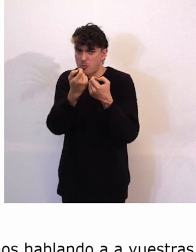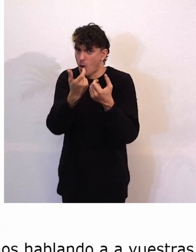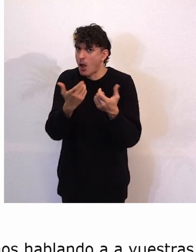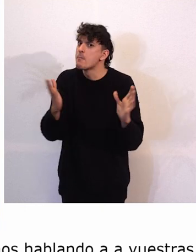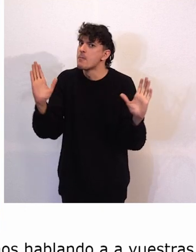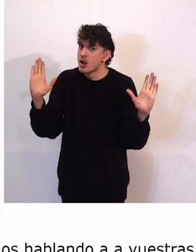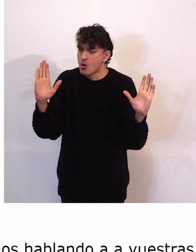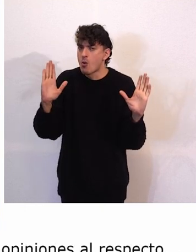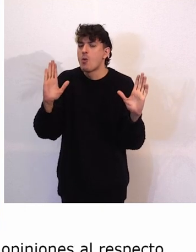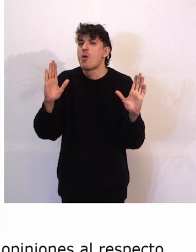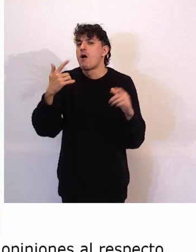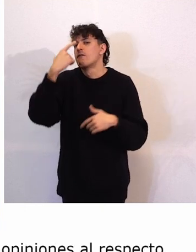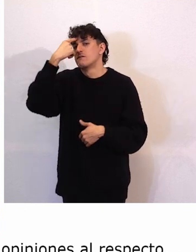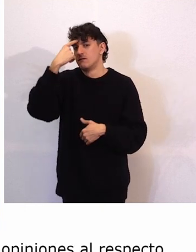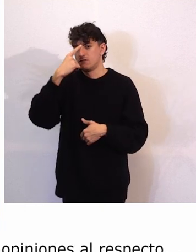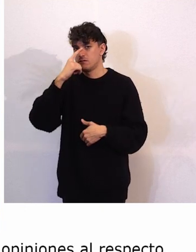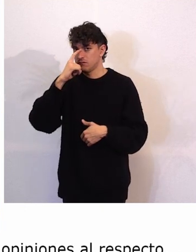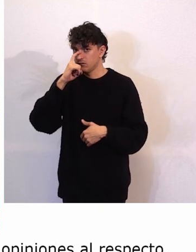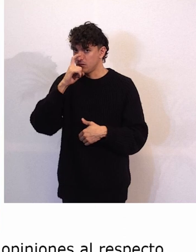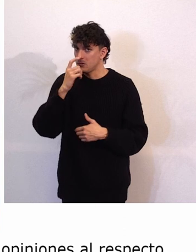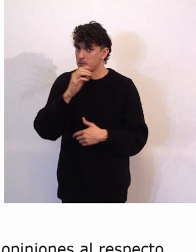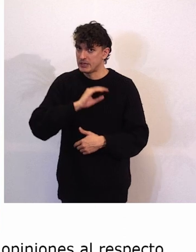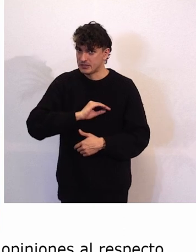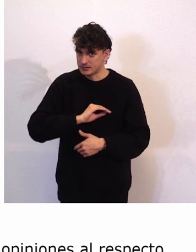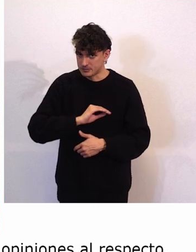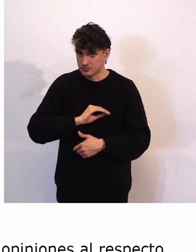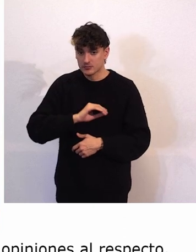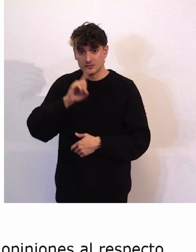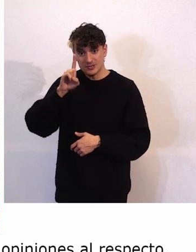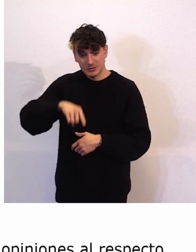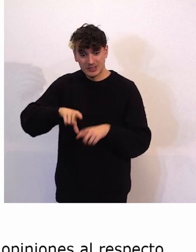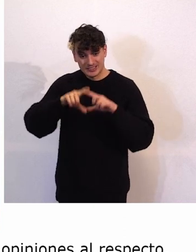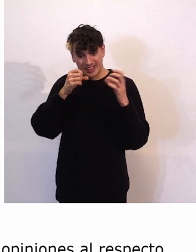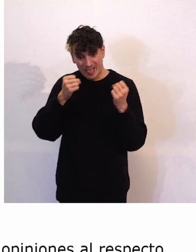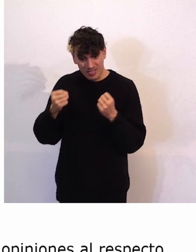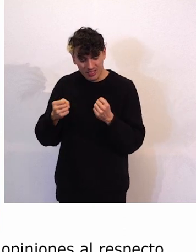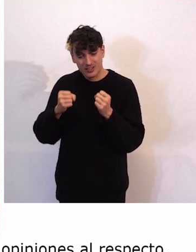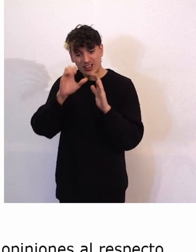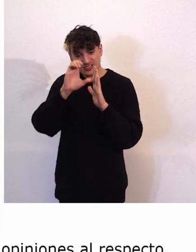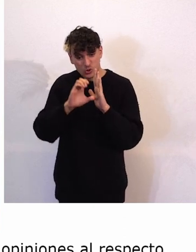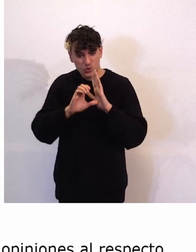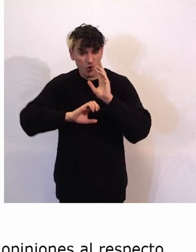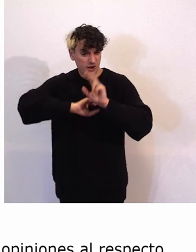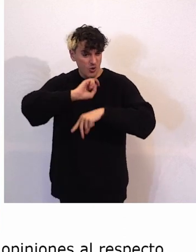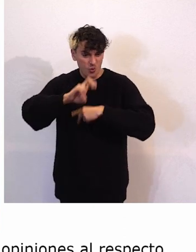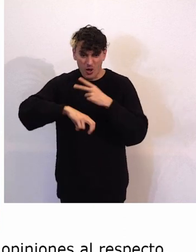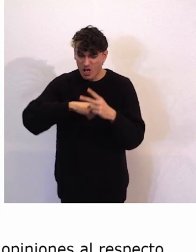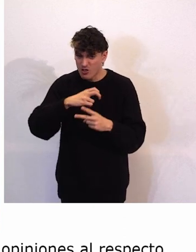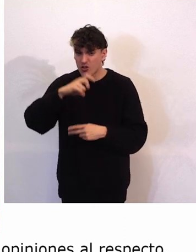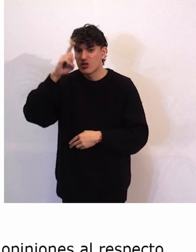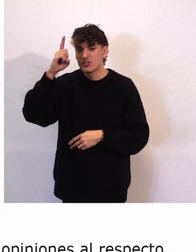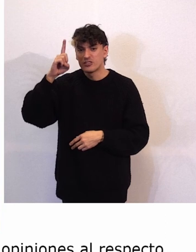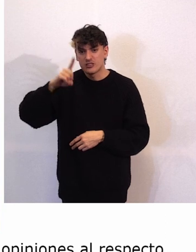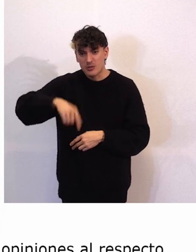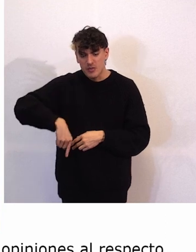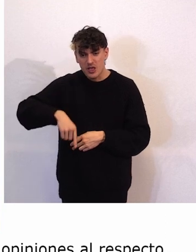aquel momento en ASPRODALBA también se iniciaban algunos cambios importantes, se renovaron los estatutos, por primera vez podían formar parte de